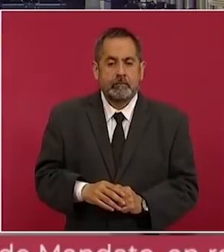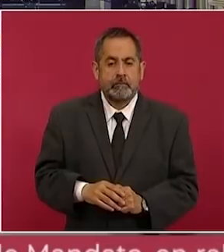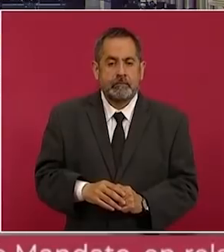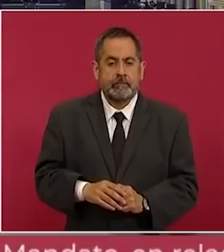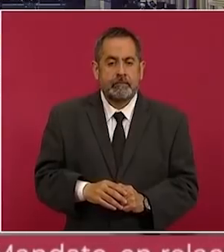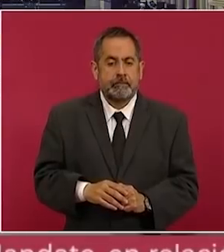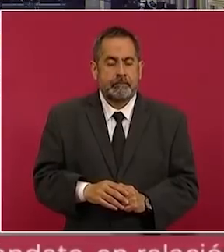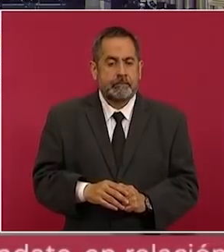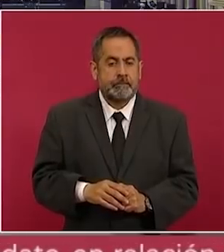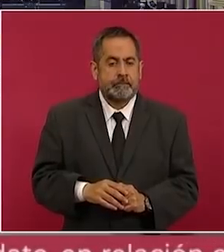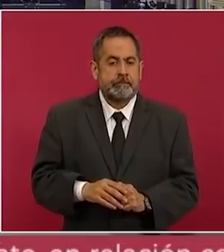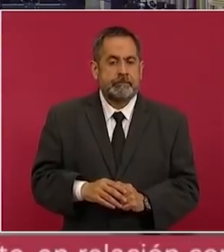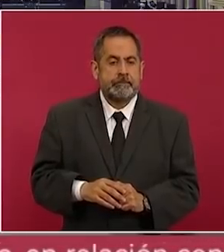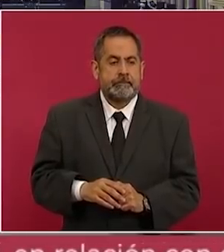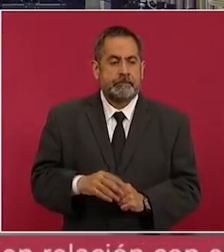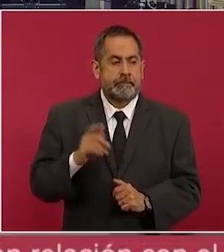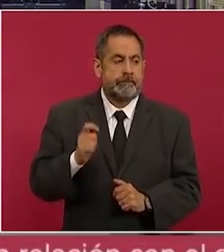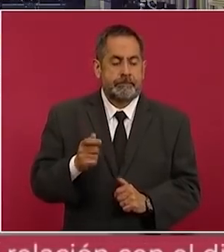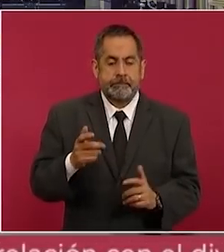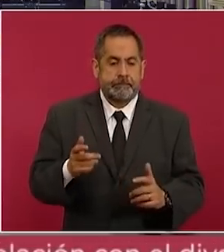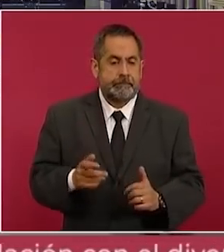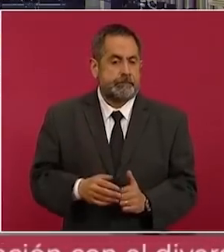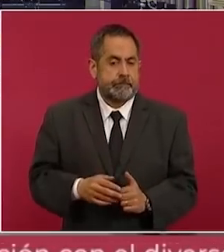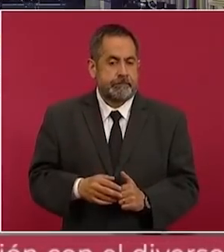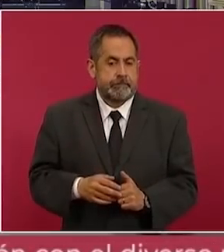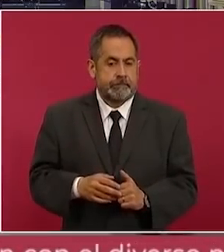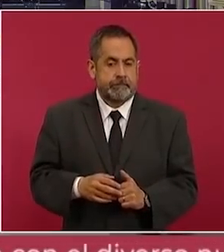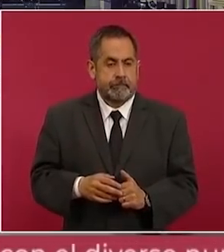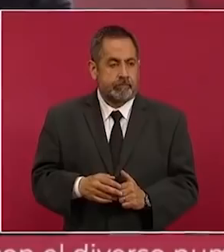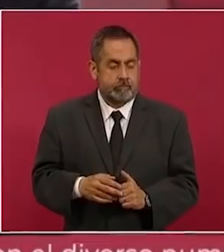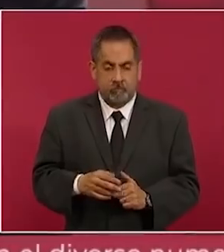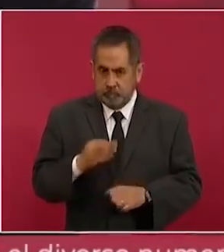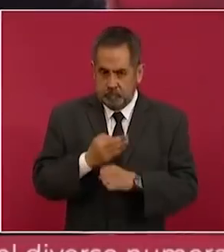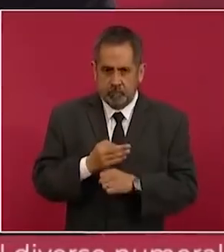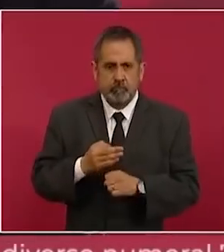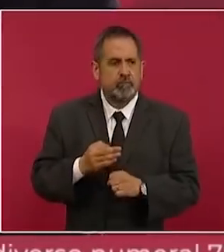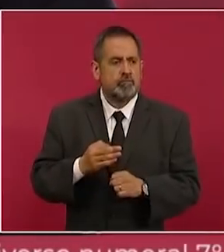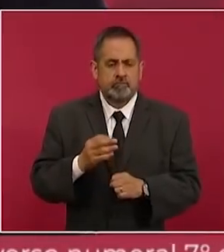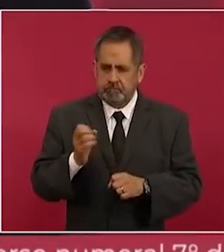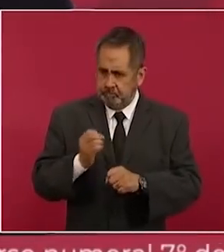Es que es una muy buena oportunidad